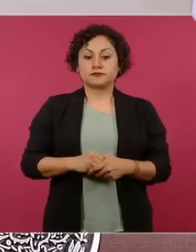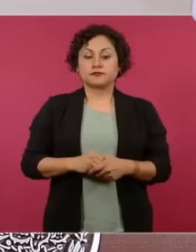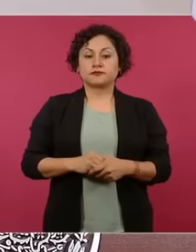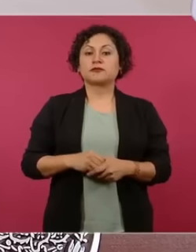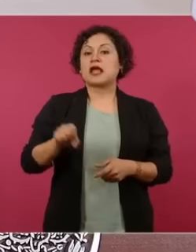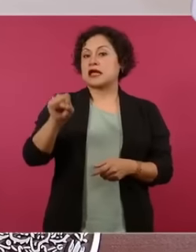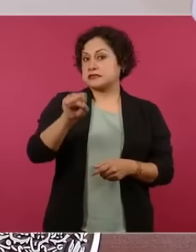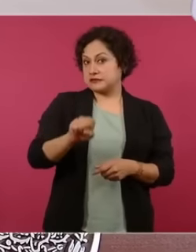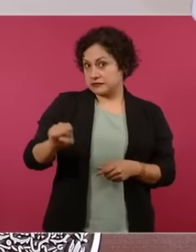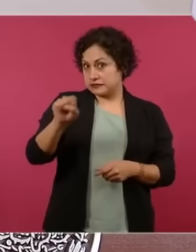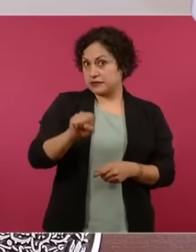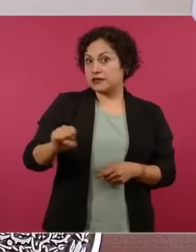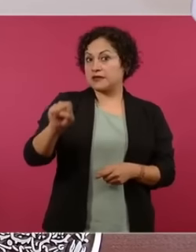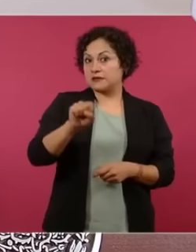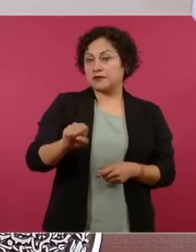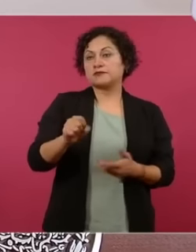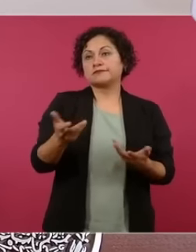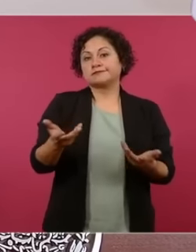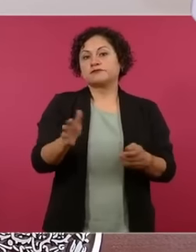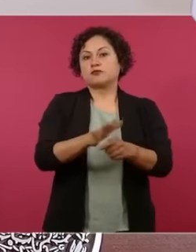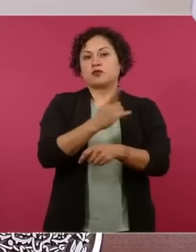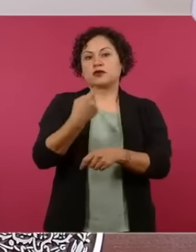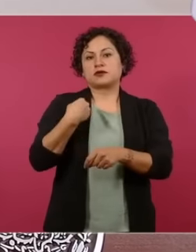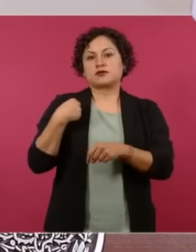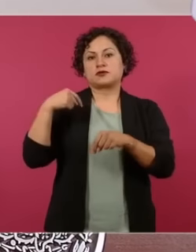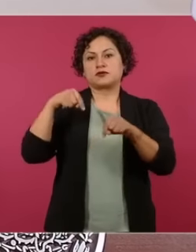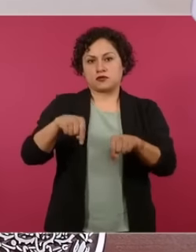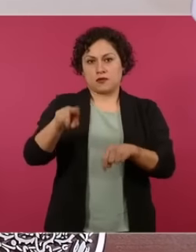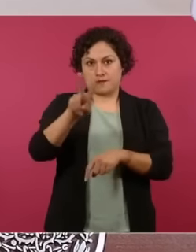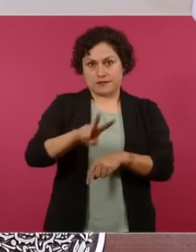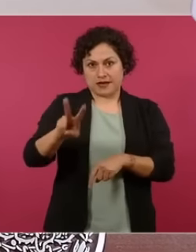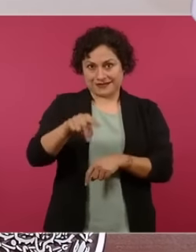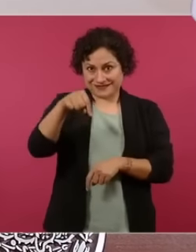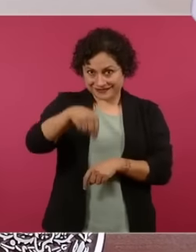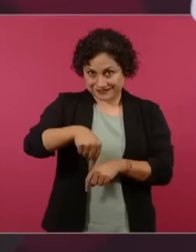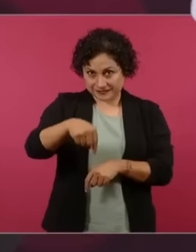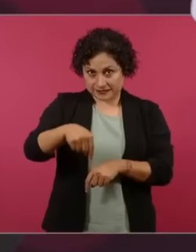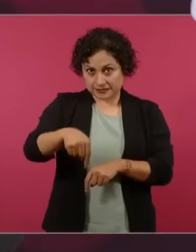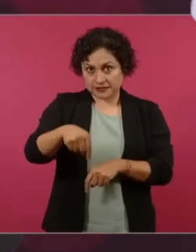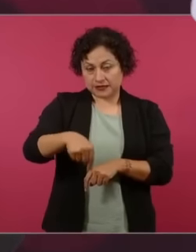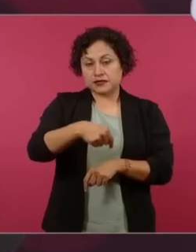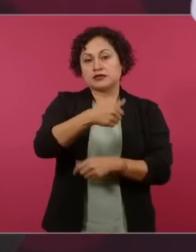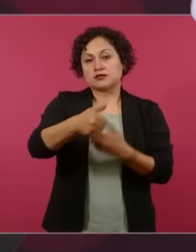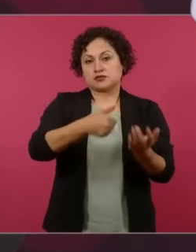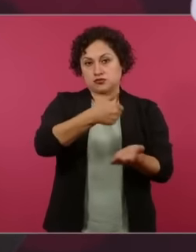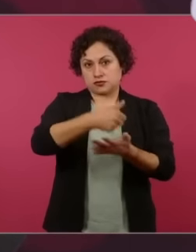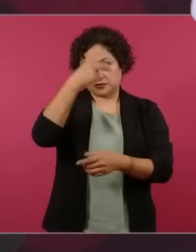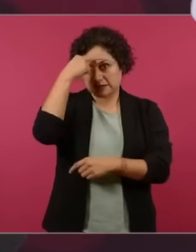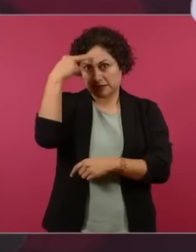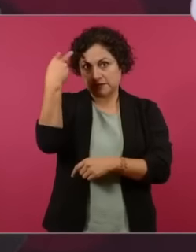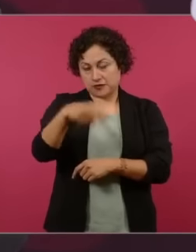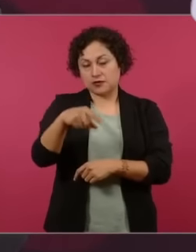en distintas fechas o sea por lo regular eran el 27 a veces 26 otros 28 en ocasiones se adelantaba bueno